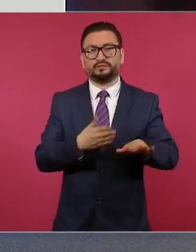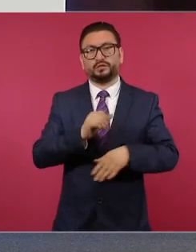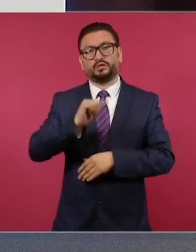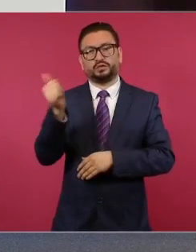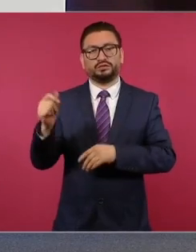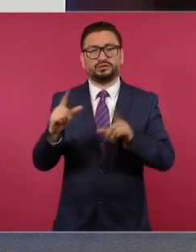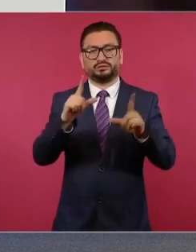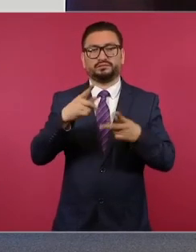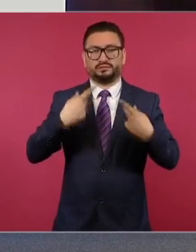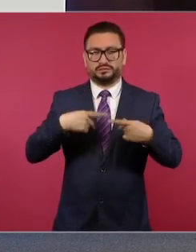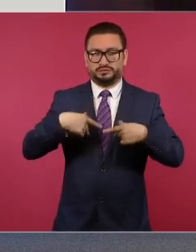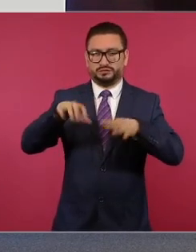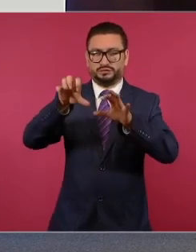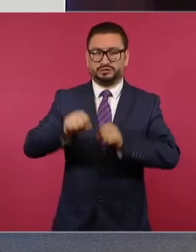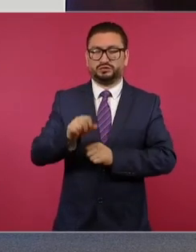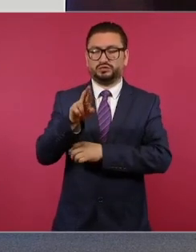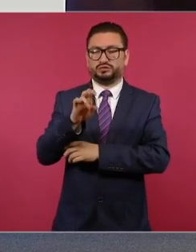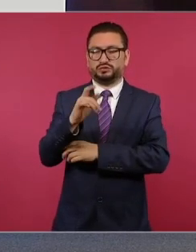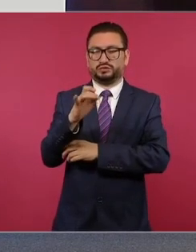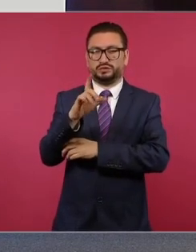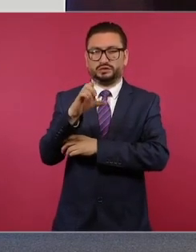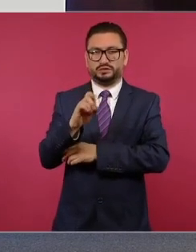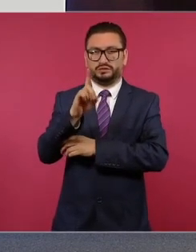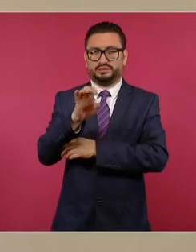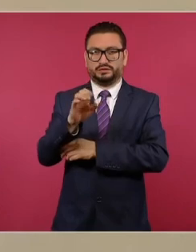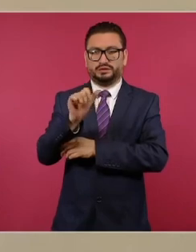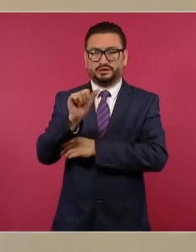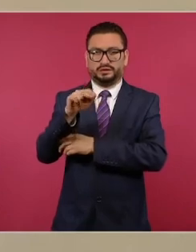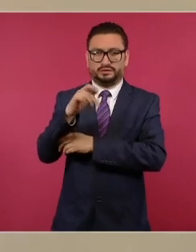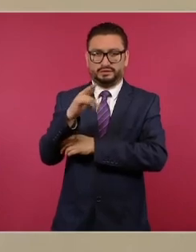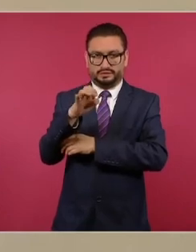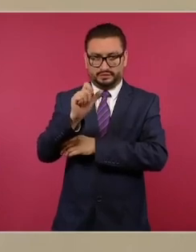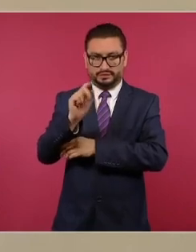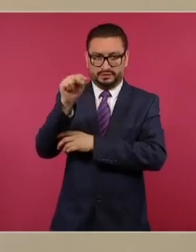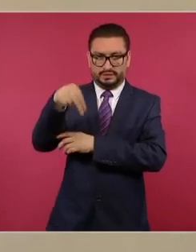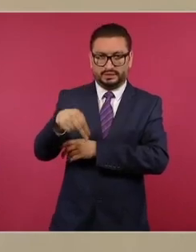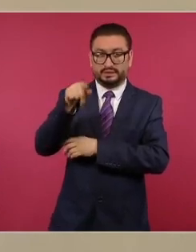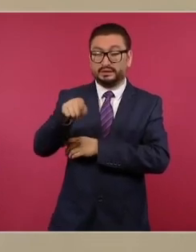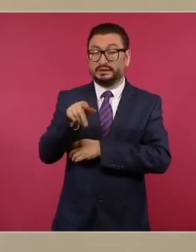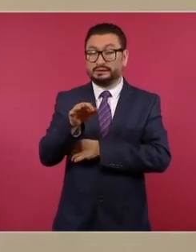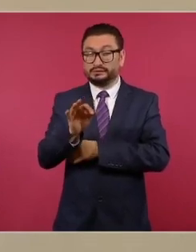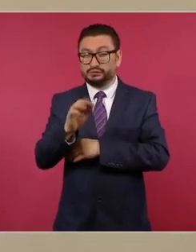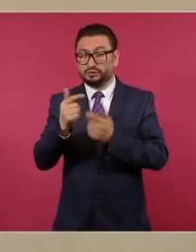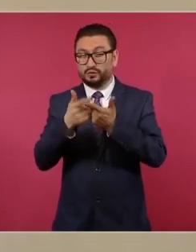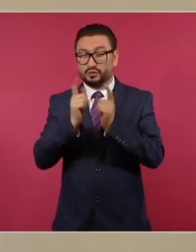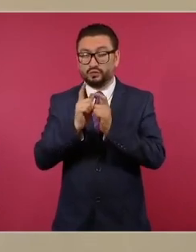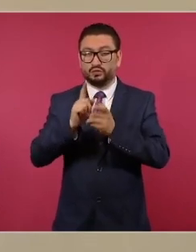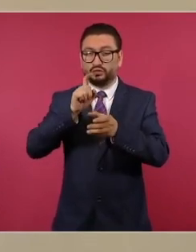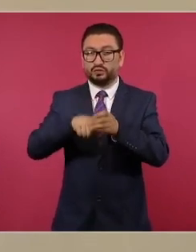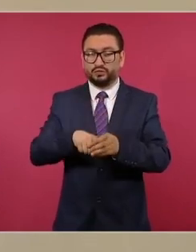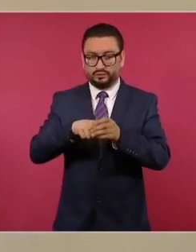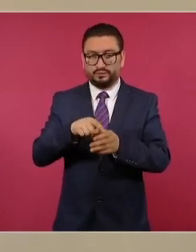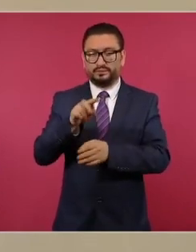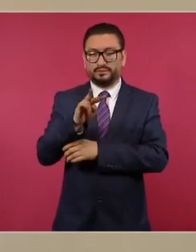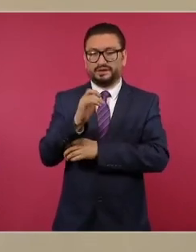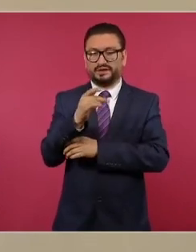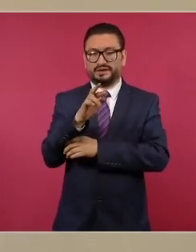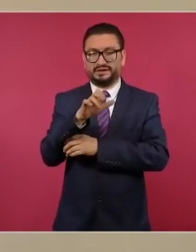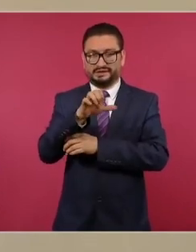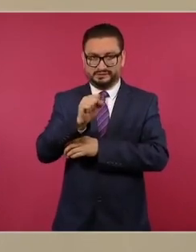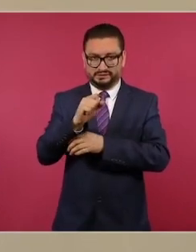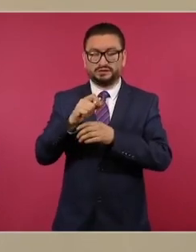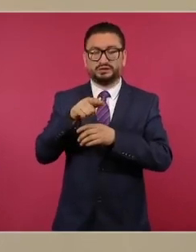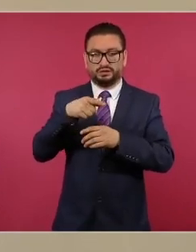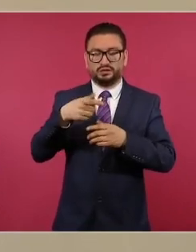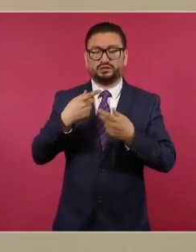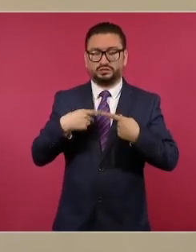Esta otra detención de Rogelio del Ángel N., presunto integrante del grupo delictivo de los Viagras, fue detenido por